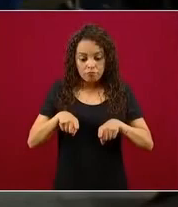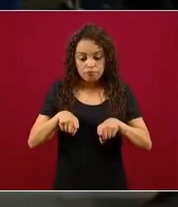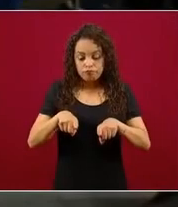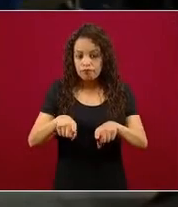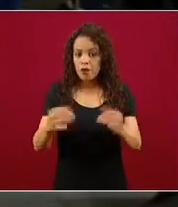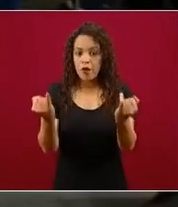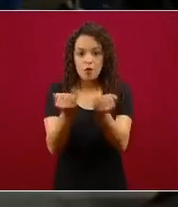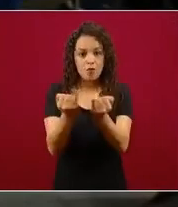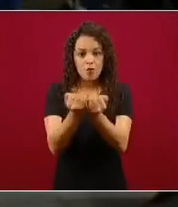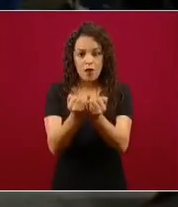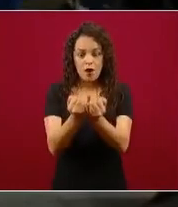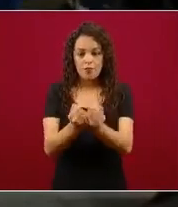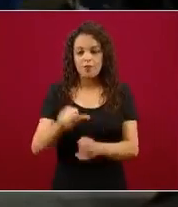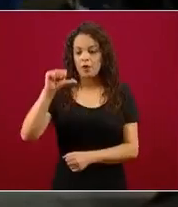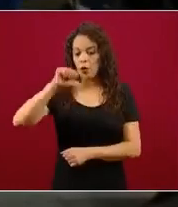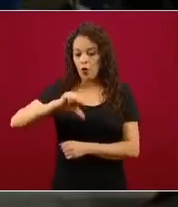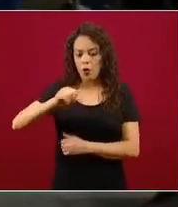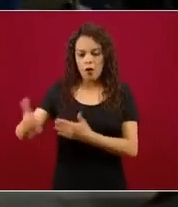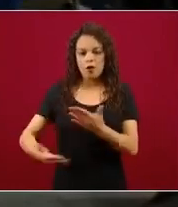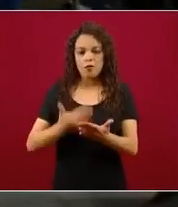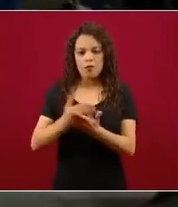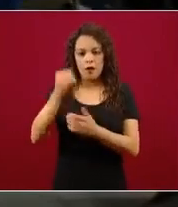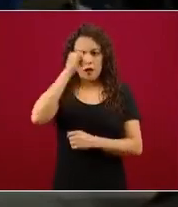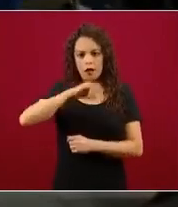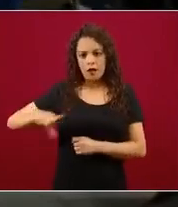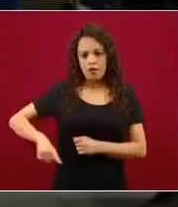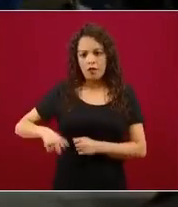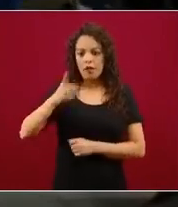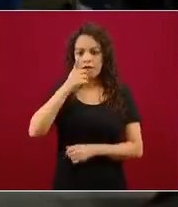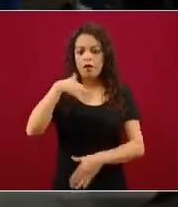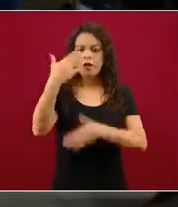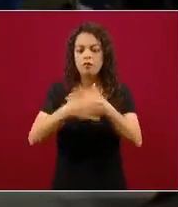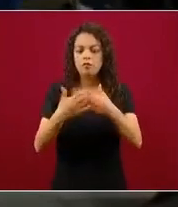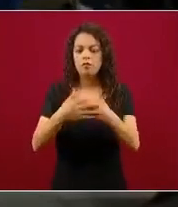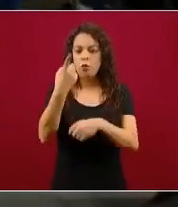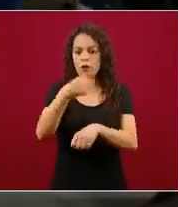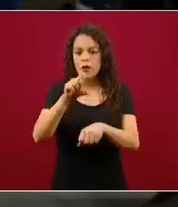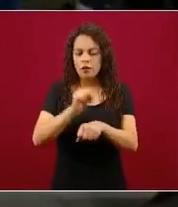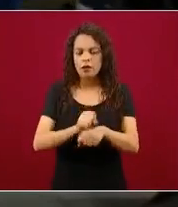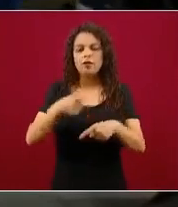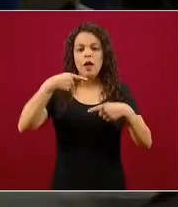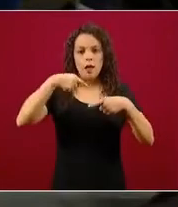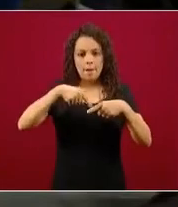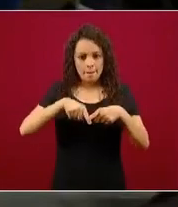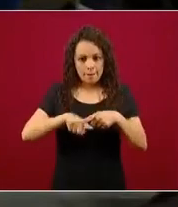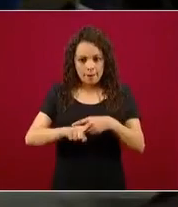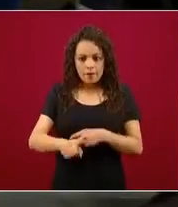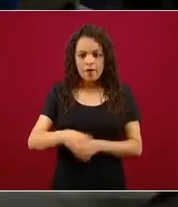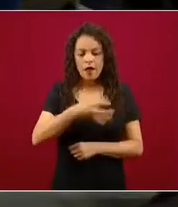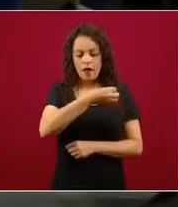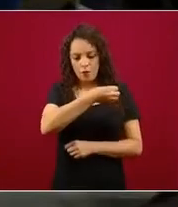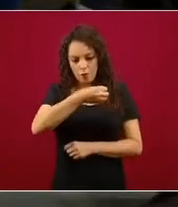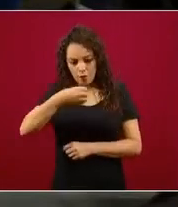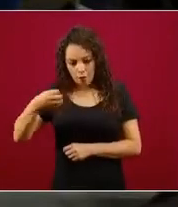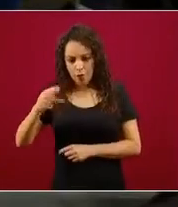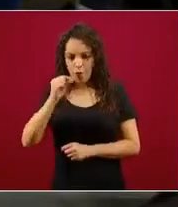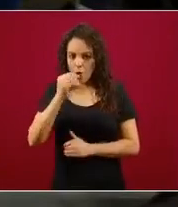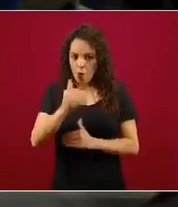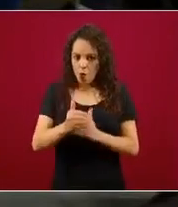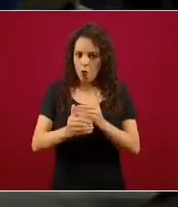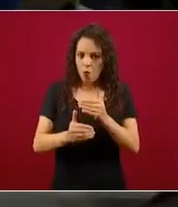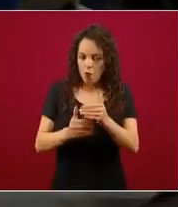presentó hoy un proyecto que apunta a que la ciudad a partir de la próxima semana va a empezar a transitar de manera ordenada, de manera paulatina, al color